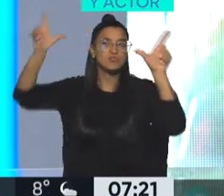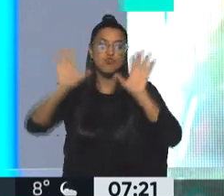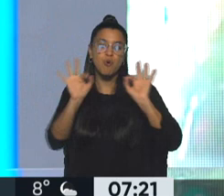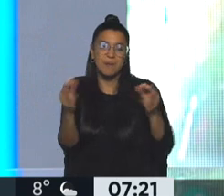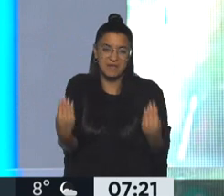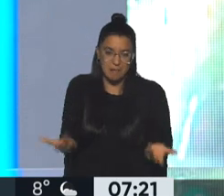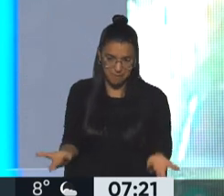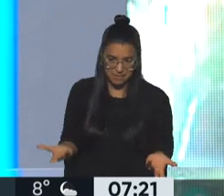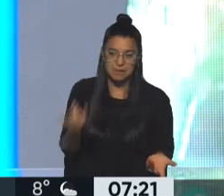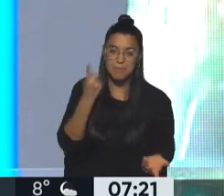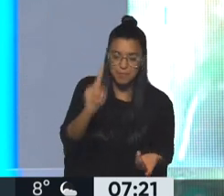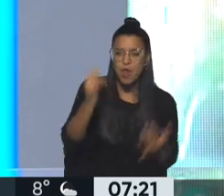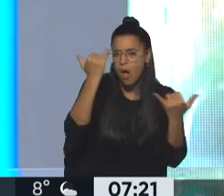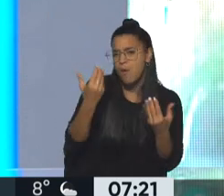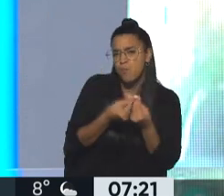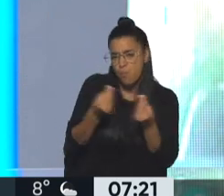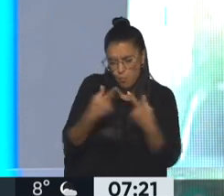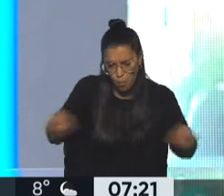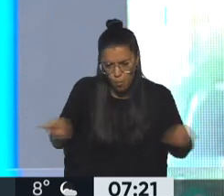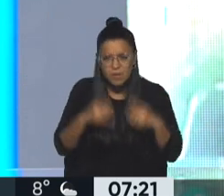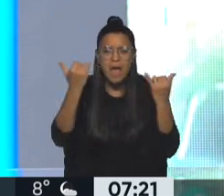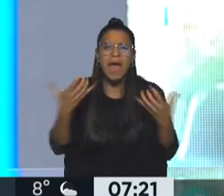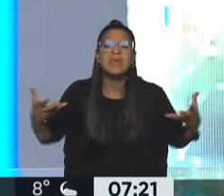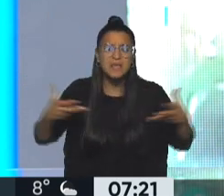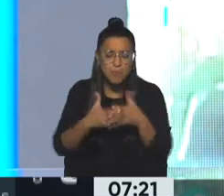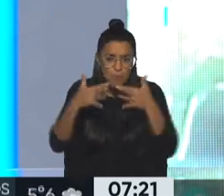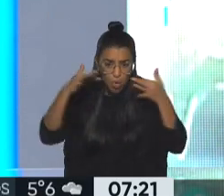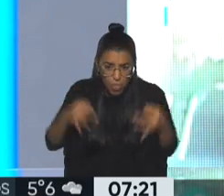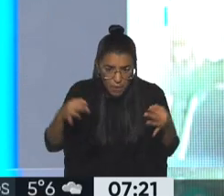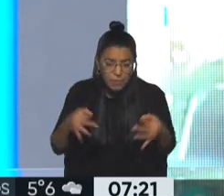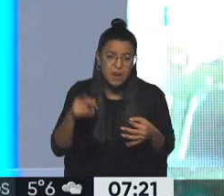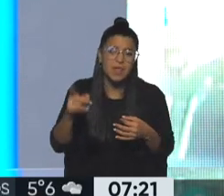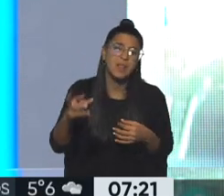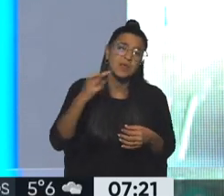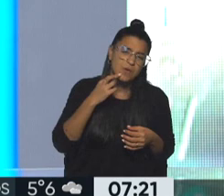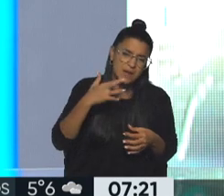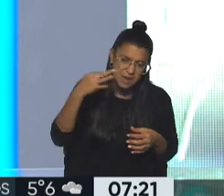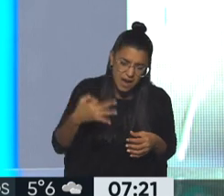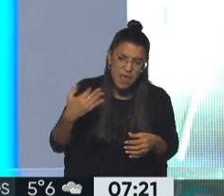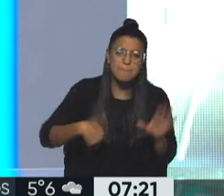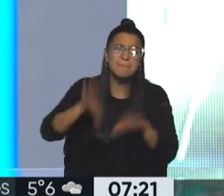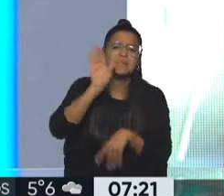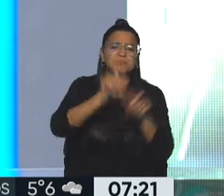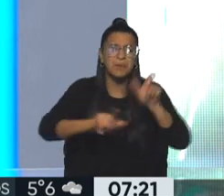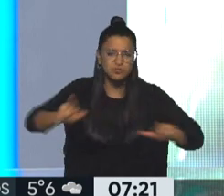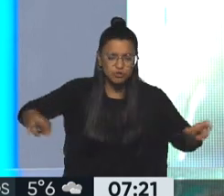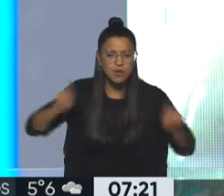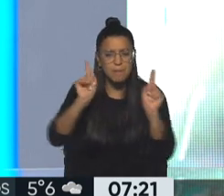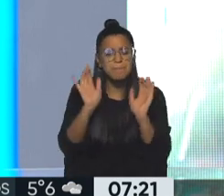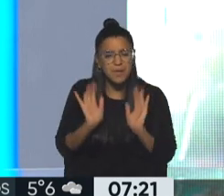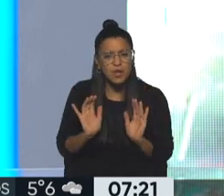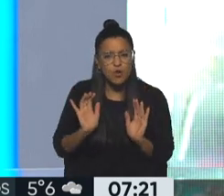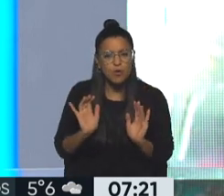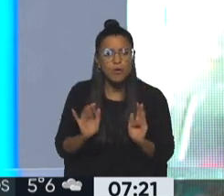viviendo, pero hay muchísima música, hay un equipo realmente de 19, en realidad somos muchas más personas, pero que están dejando